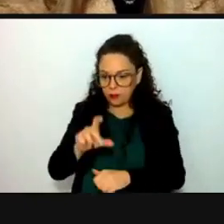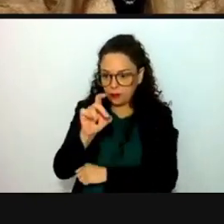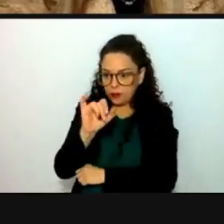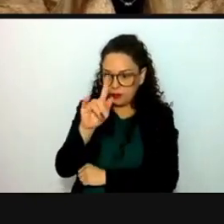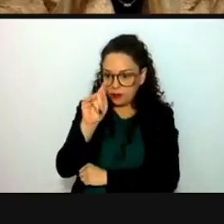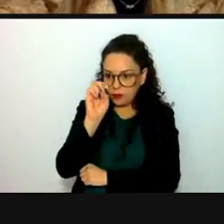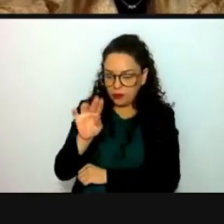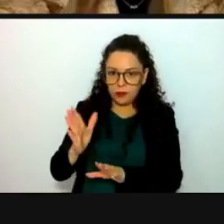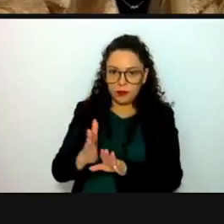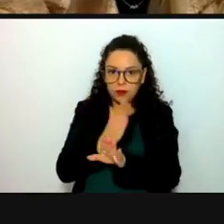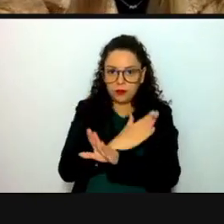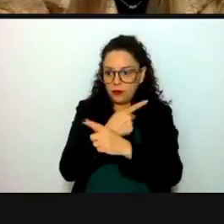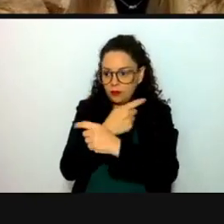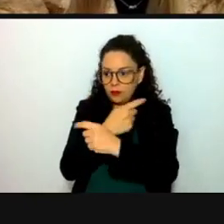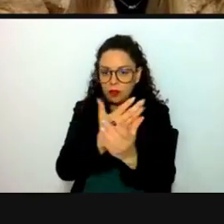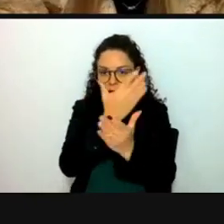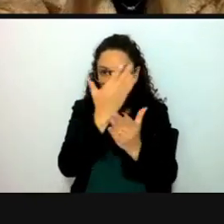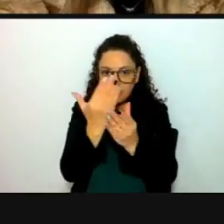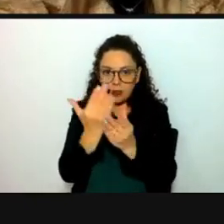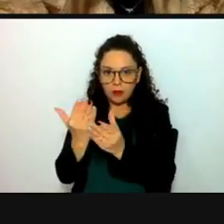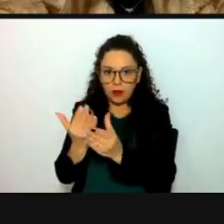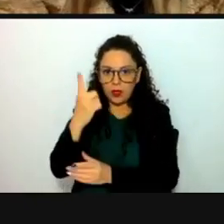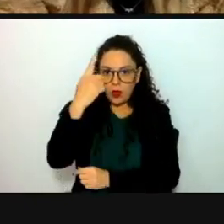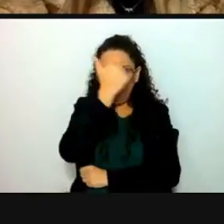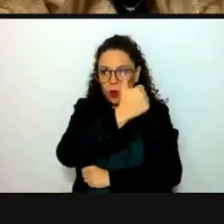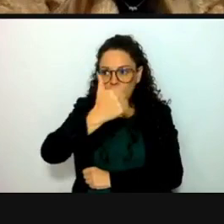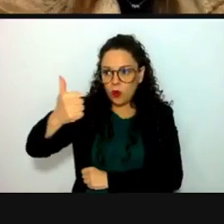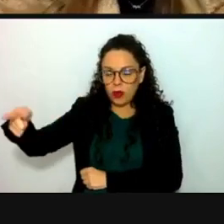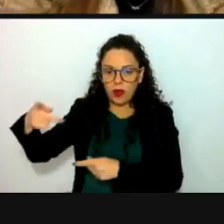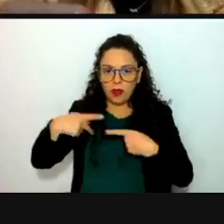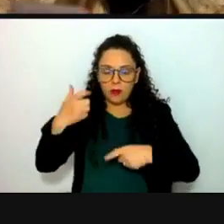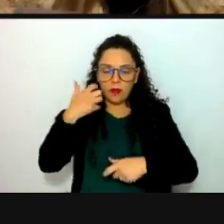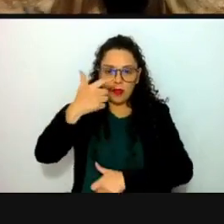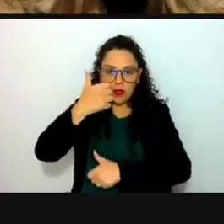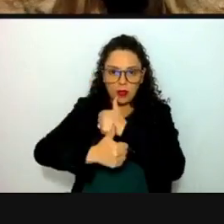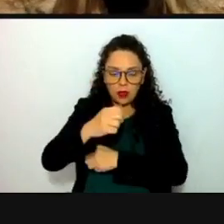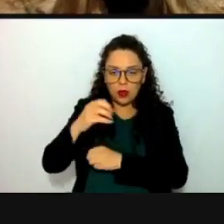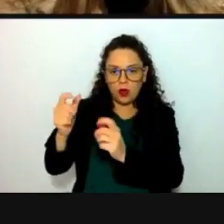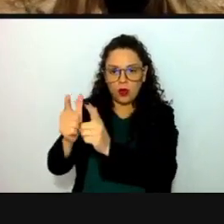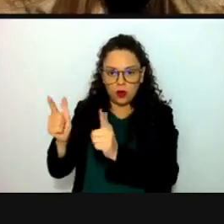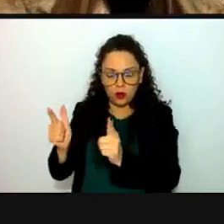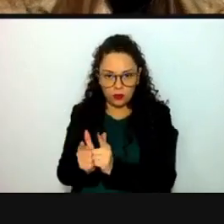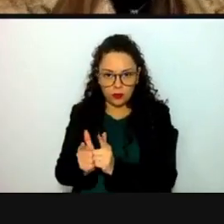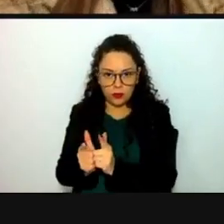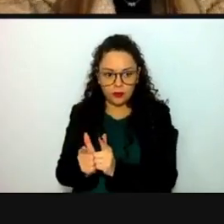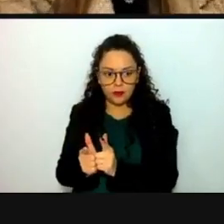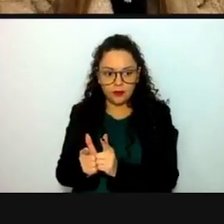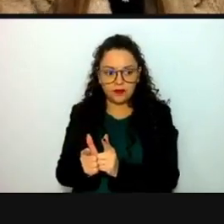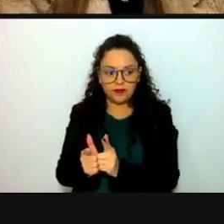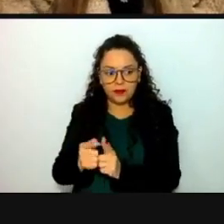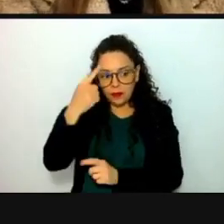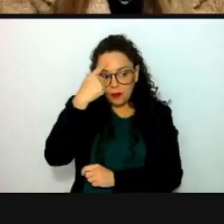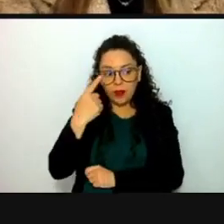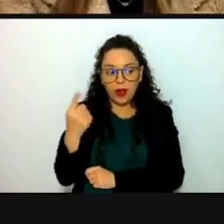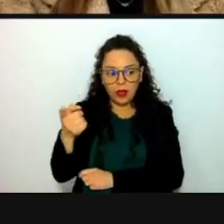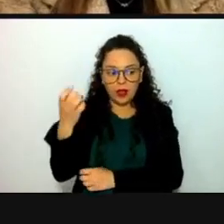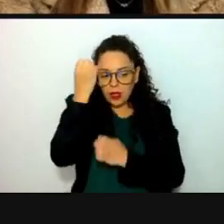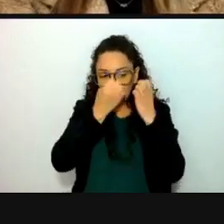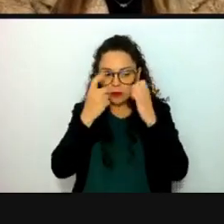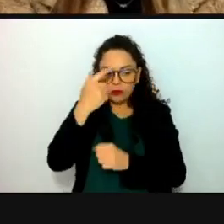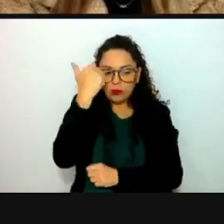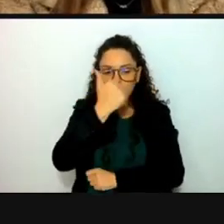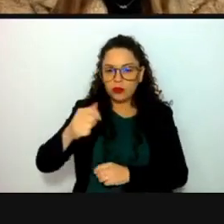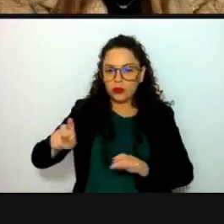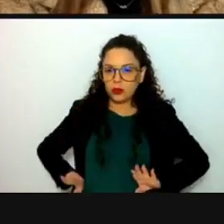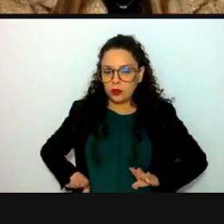ustedes los expedientes que se conformaron de cada una de las personas, grupos o colectivos que se recibieron, con el fin de que pudieran estudiar cada perfil y proponer esta